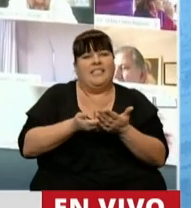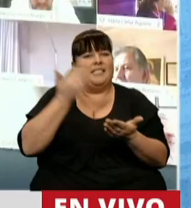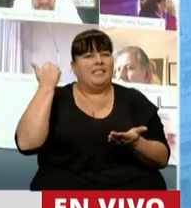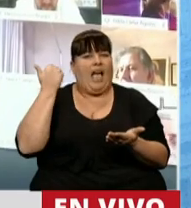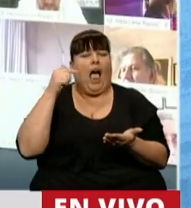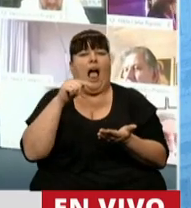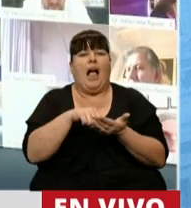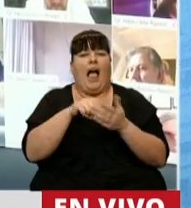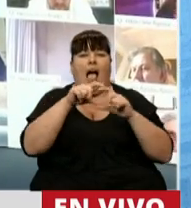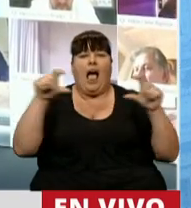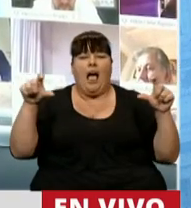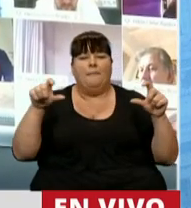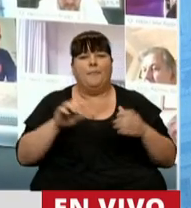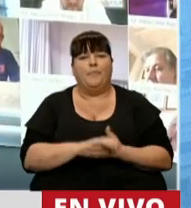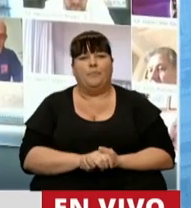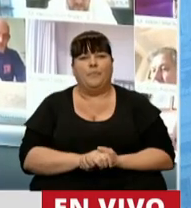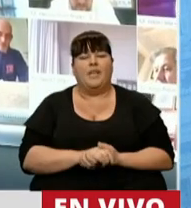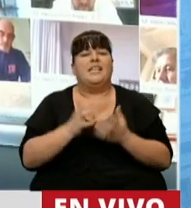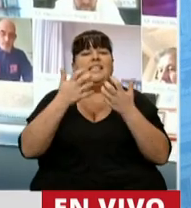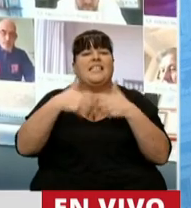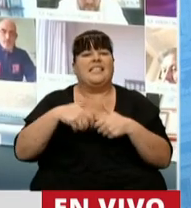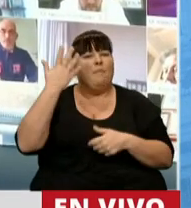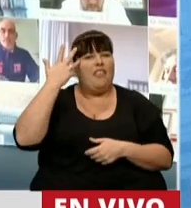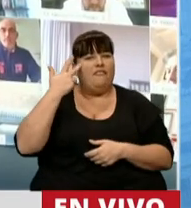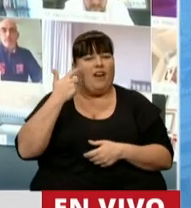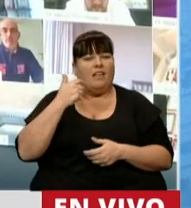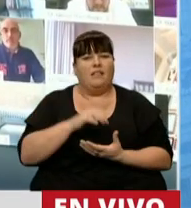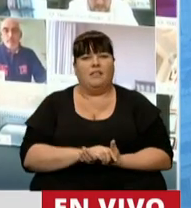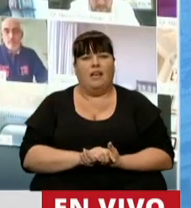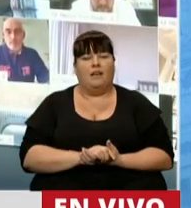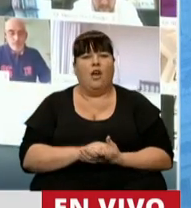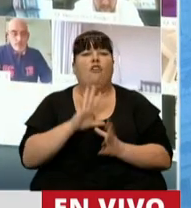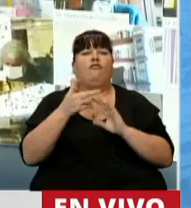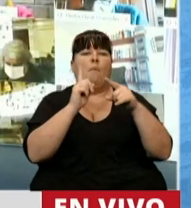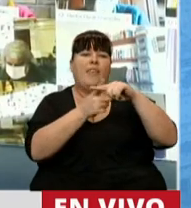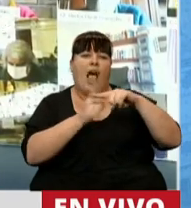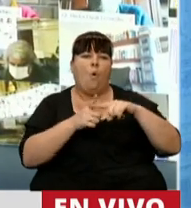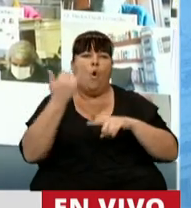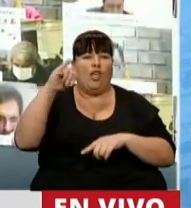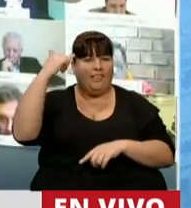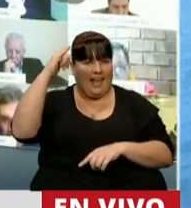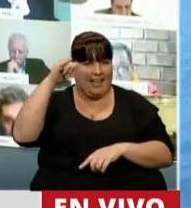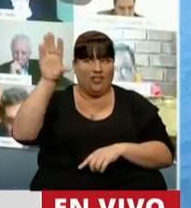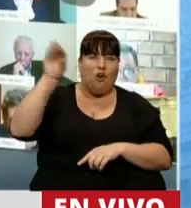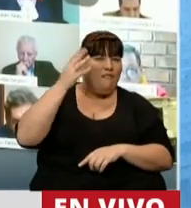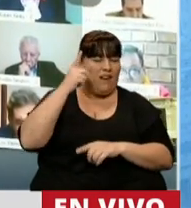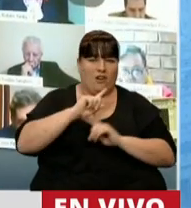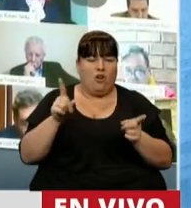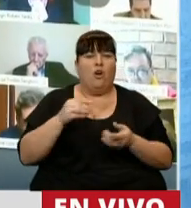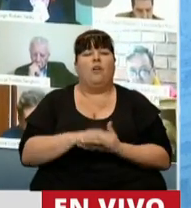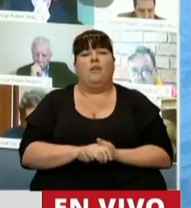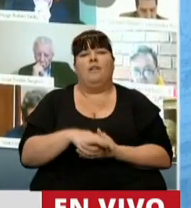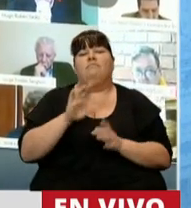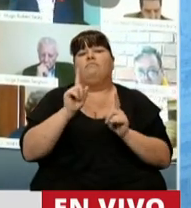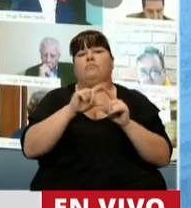la mención del sistema francés de cálculo de los intereses que por lo